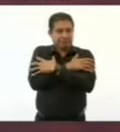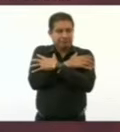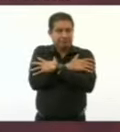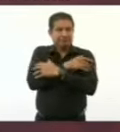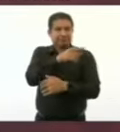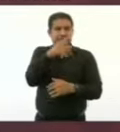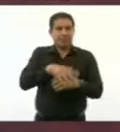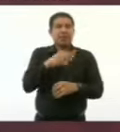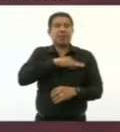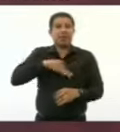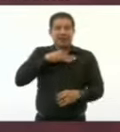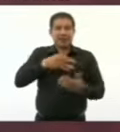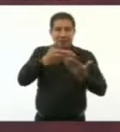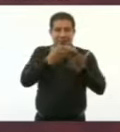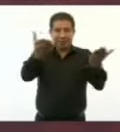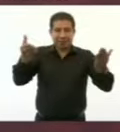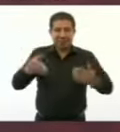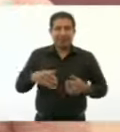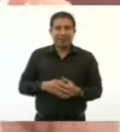y felicidades.